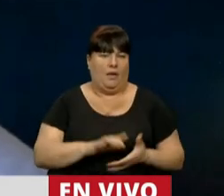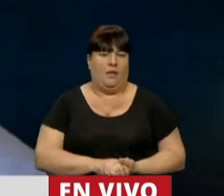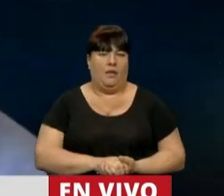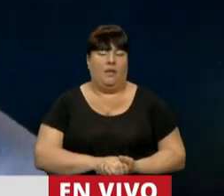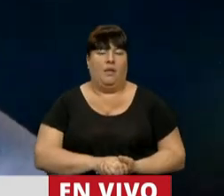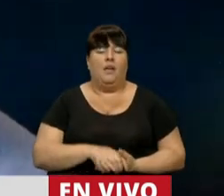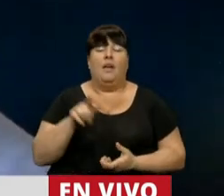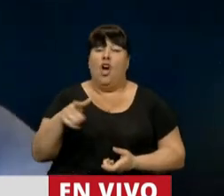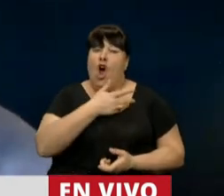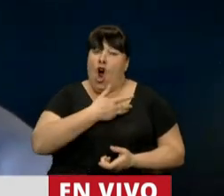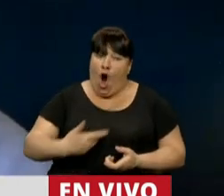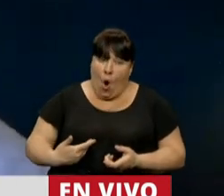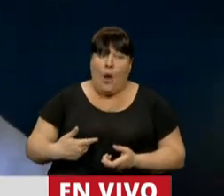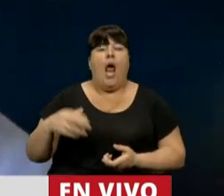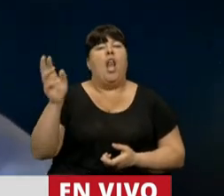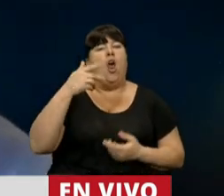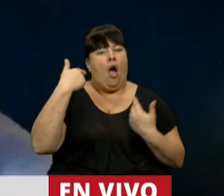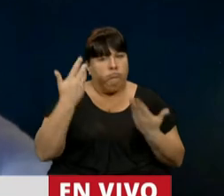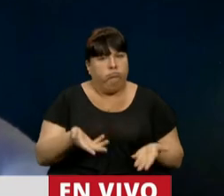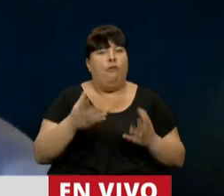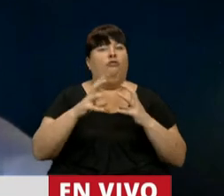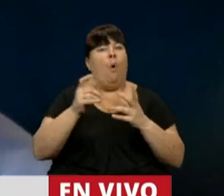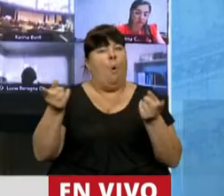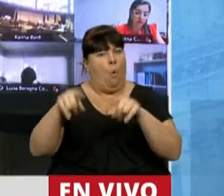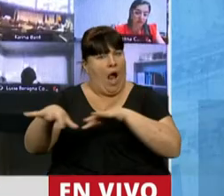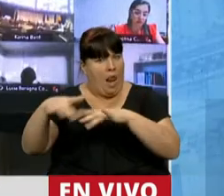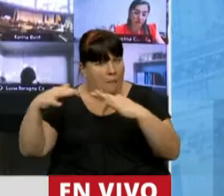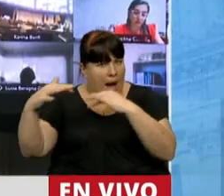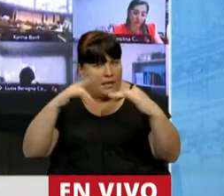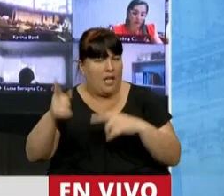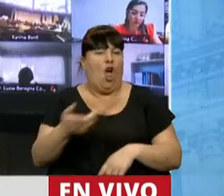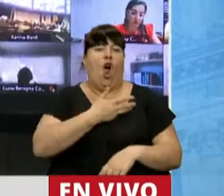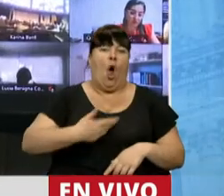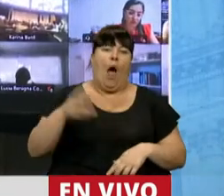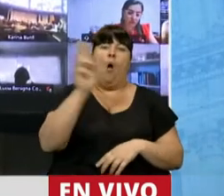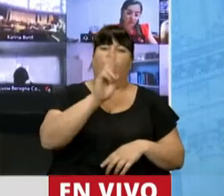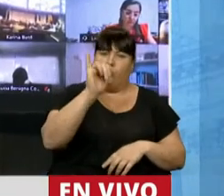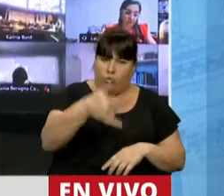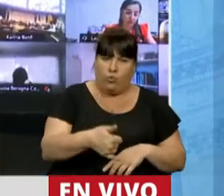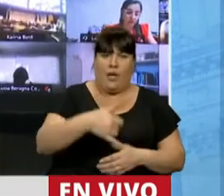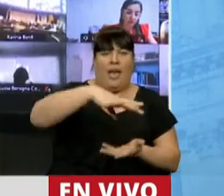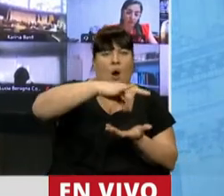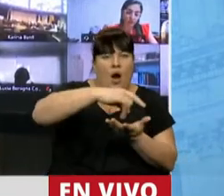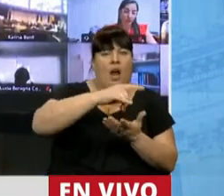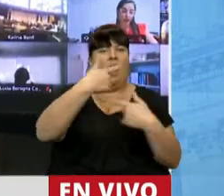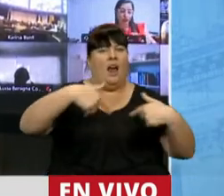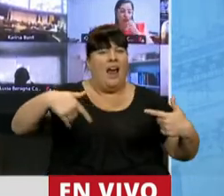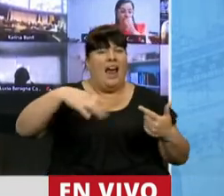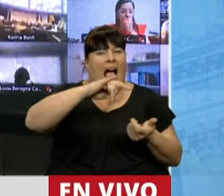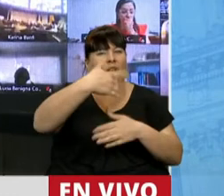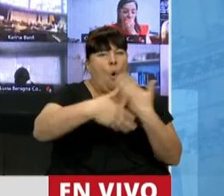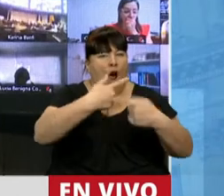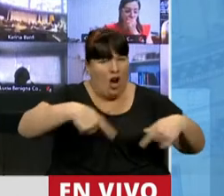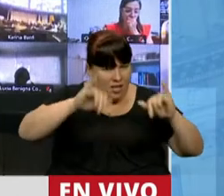Este gobierno habilitó el funcionamiento del fútbol, este gobierno habilitó el funcionamiento de la timba y de los casinos,